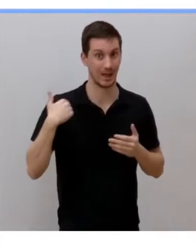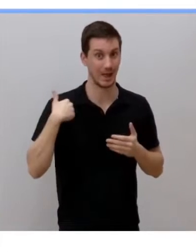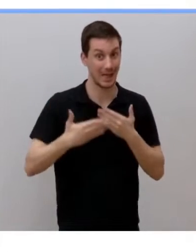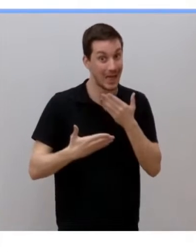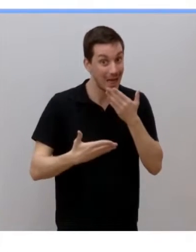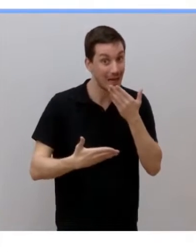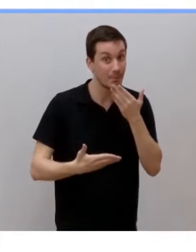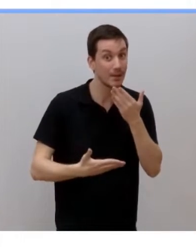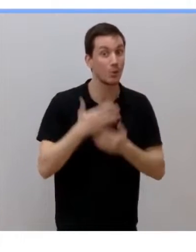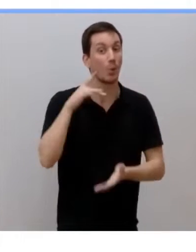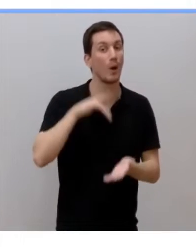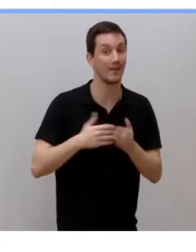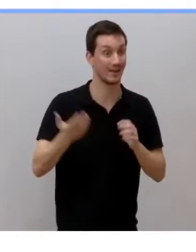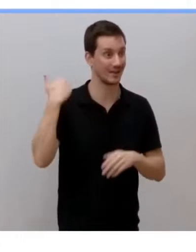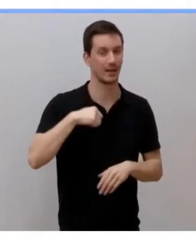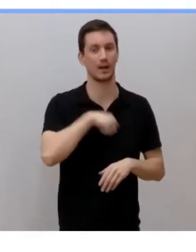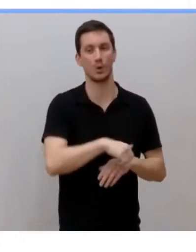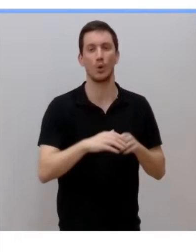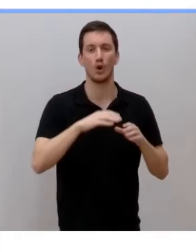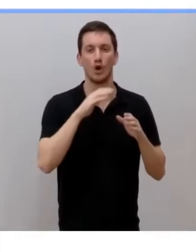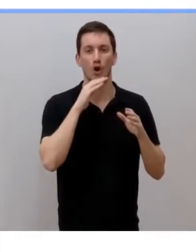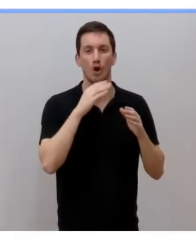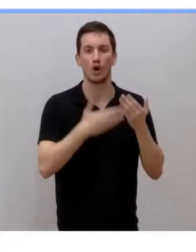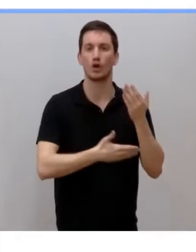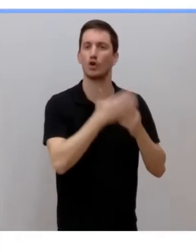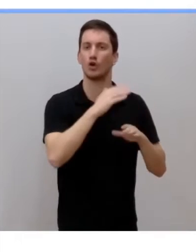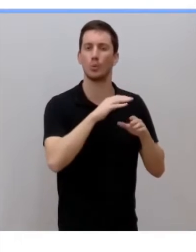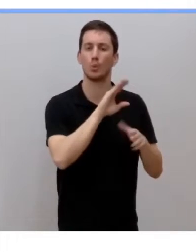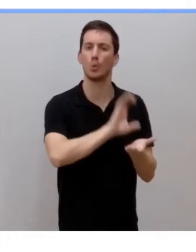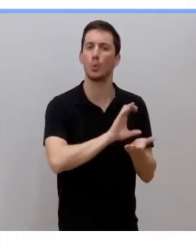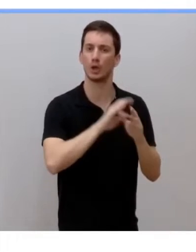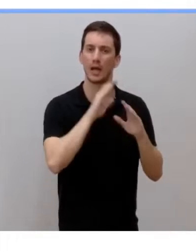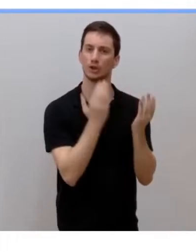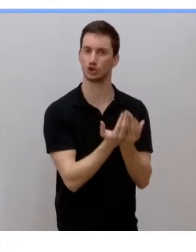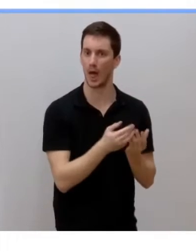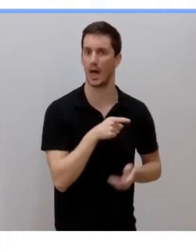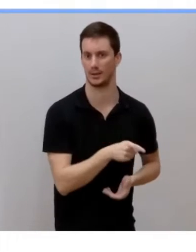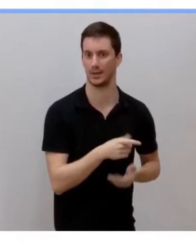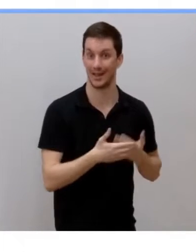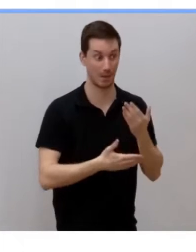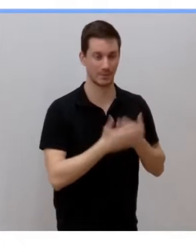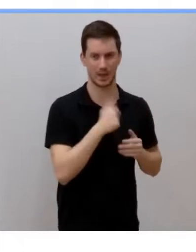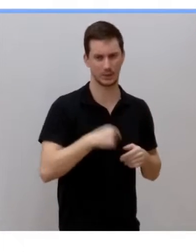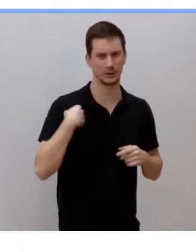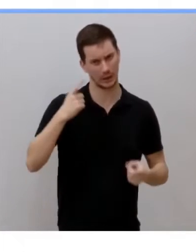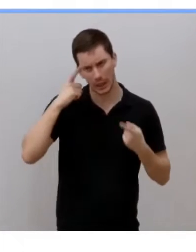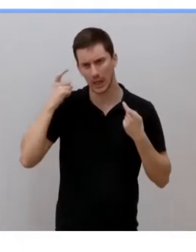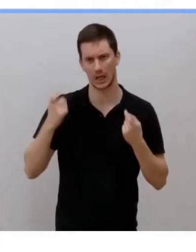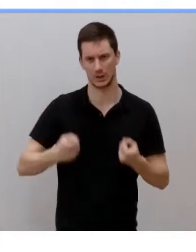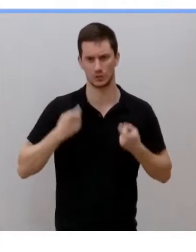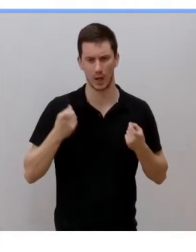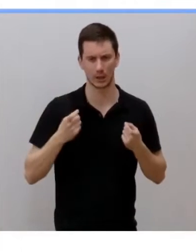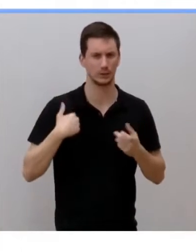inicio del curso escolar. Entonces, hemos hecho todo ese esfuerzo, se han hecho muchos